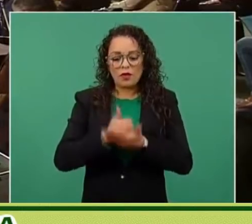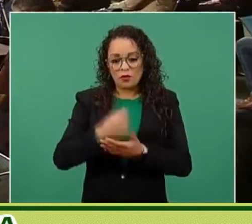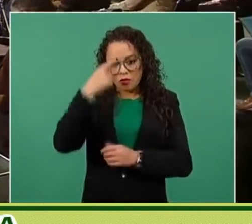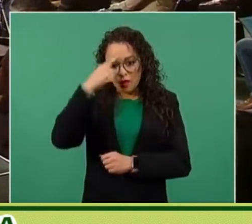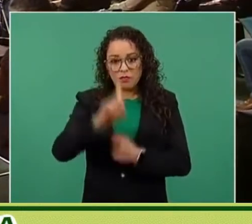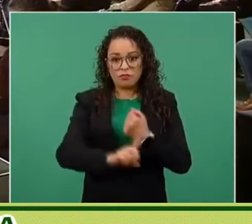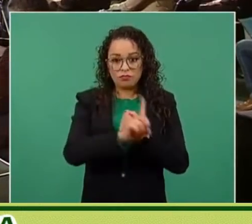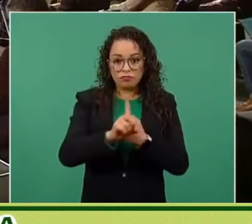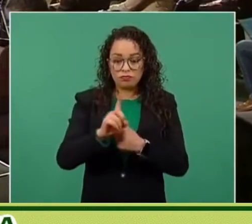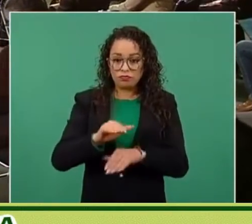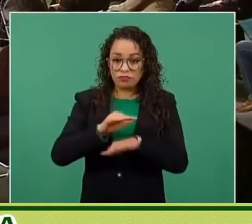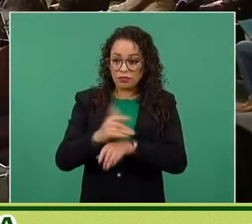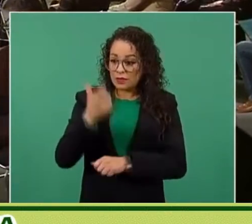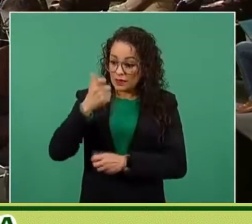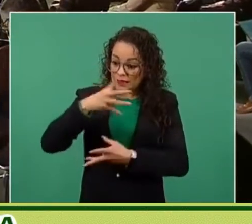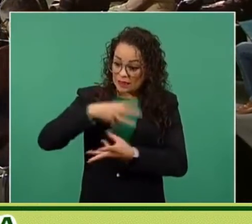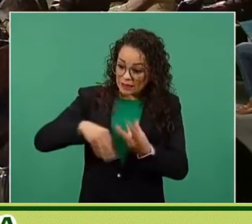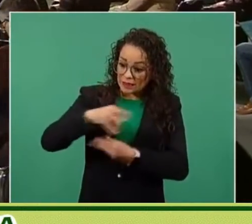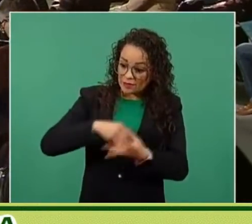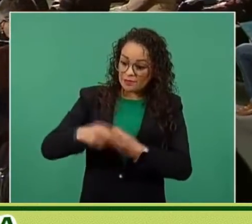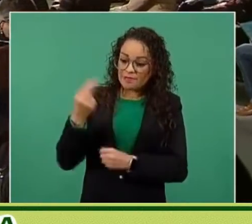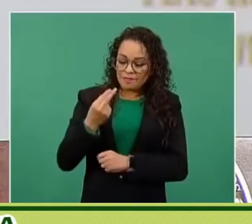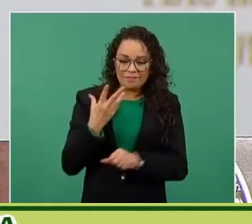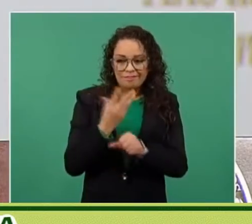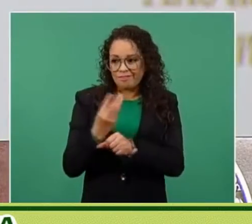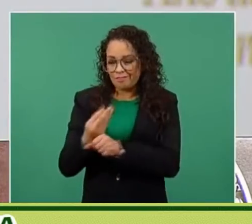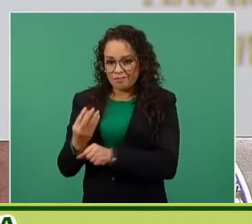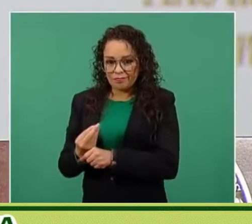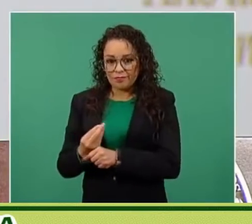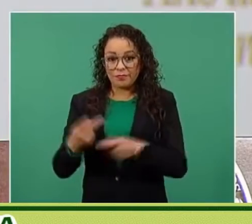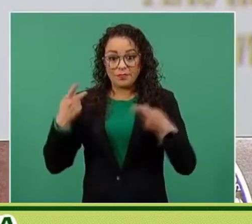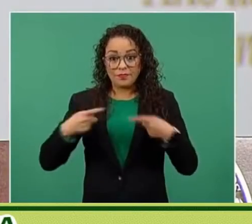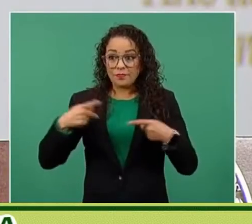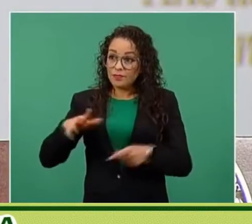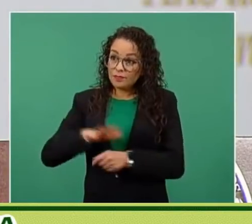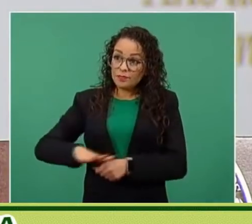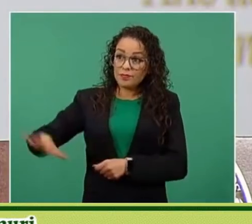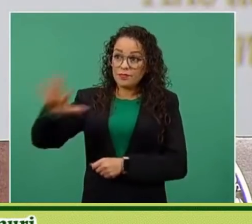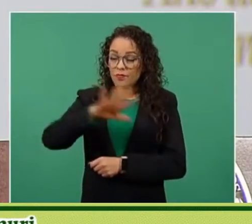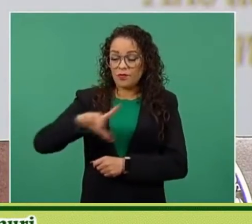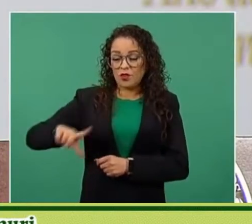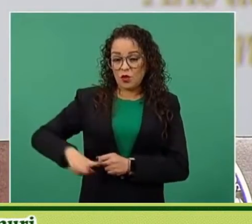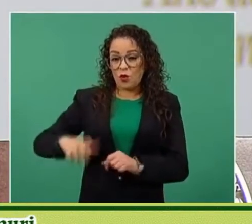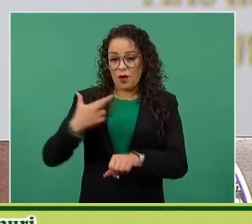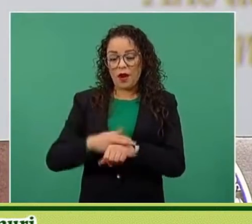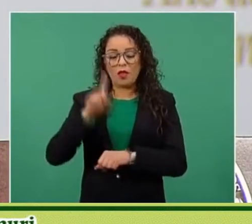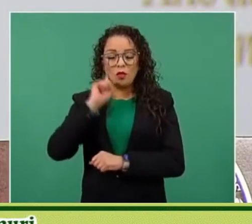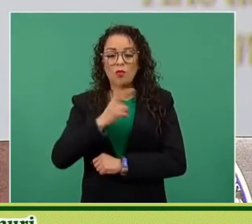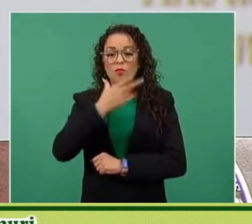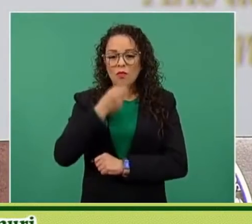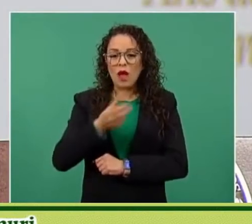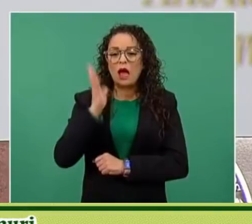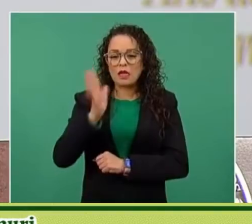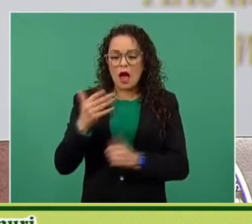conciencia en la mayoría de los gobernadores, de las gobernadoras. sobre ese tema se habló